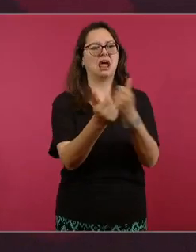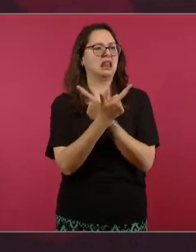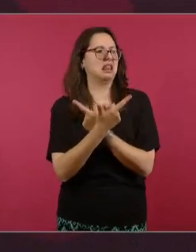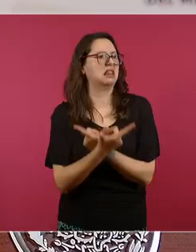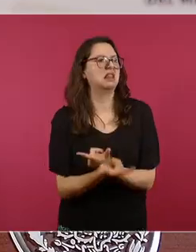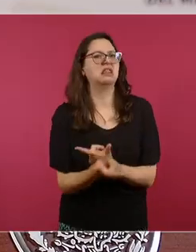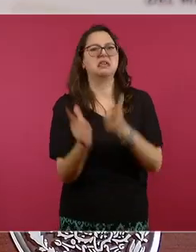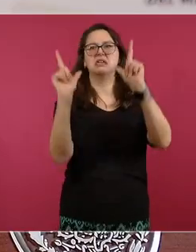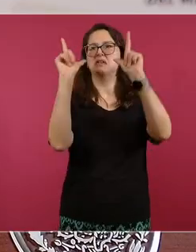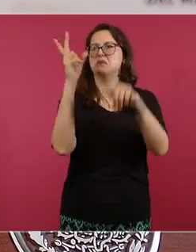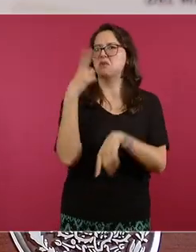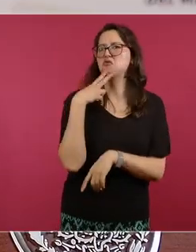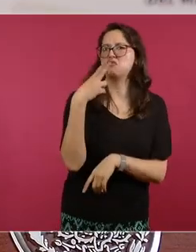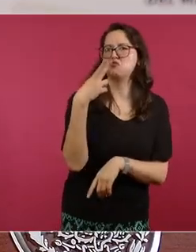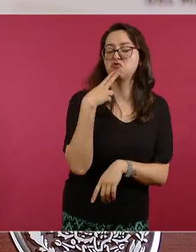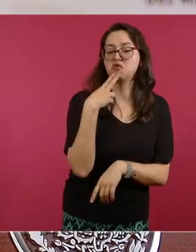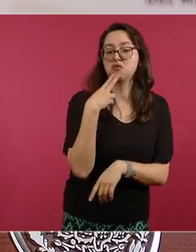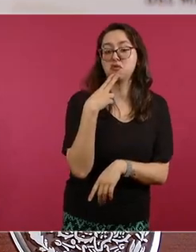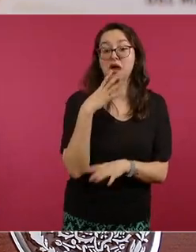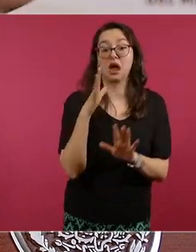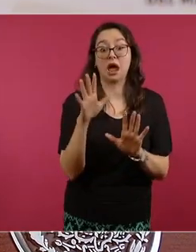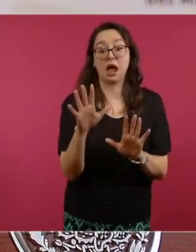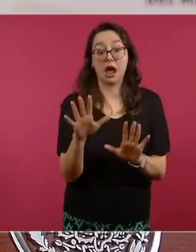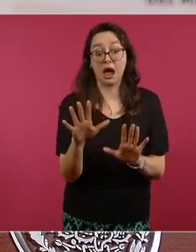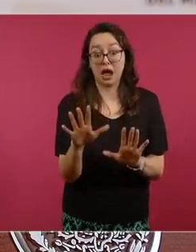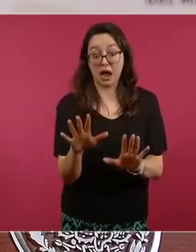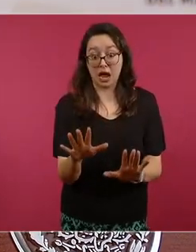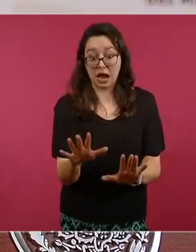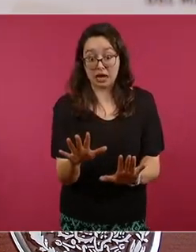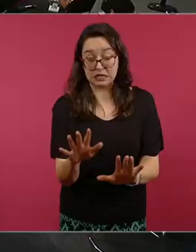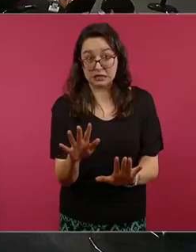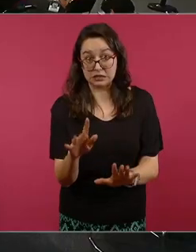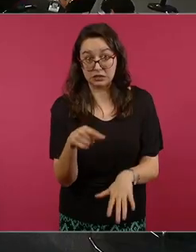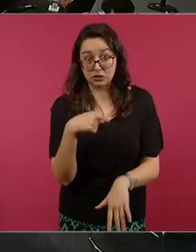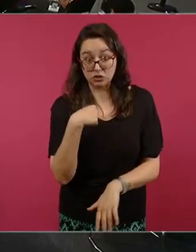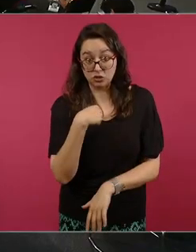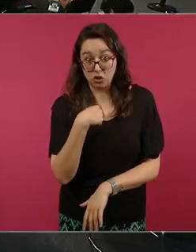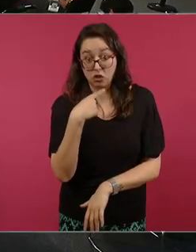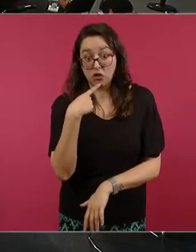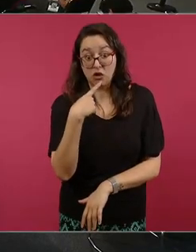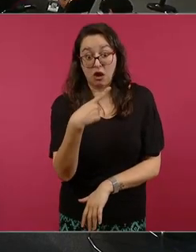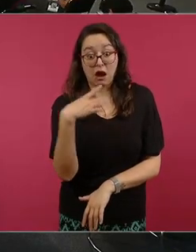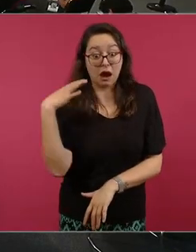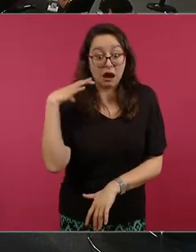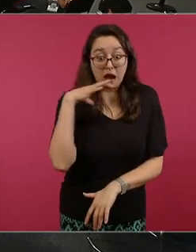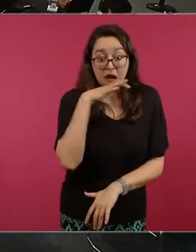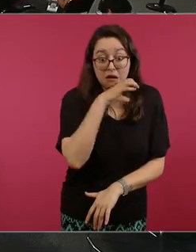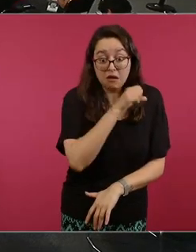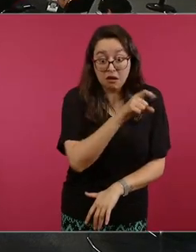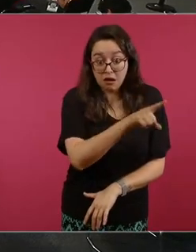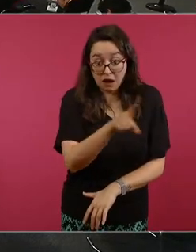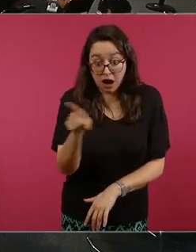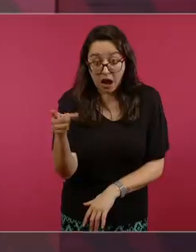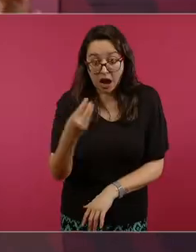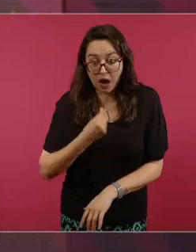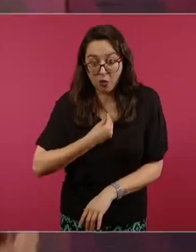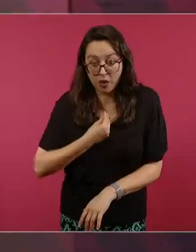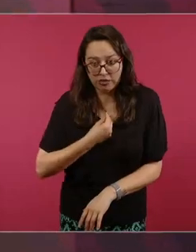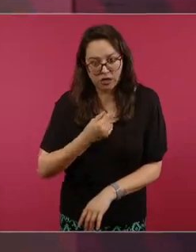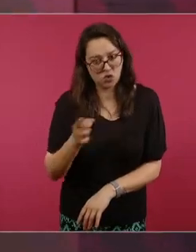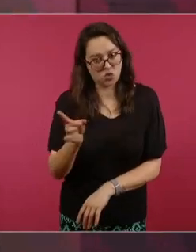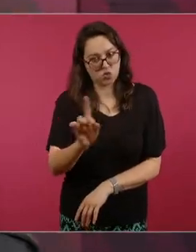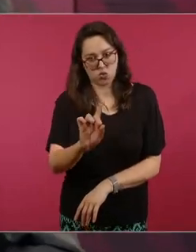no estoy diciendo que con el calor que hay en Sonora que no usen